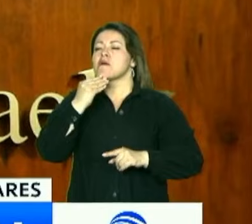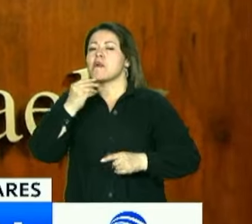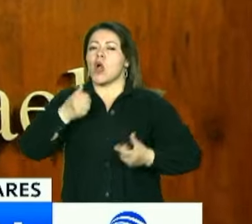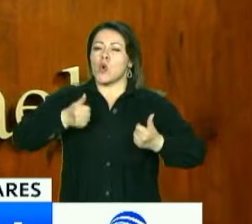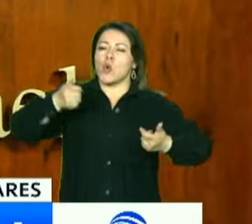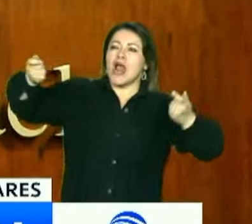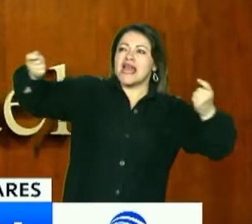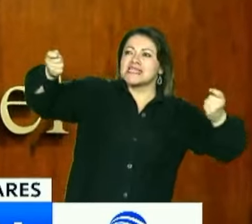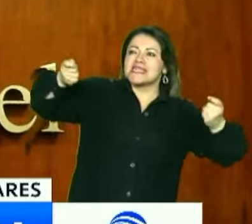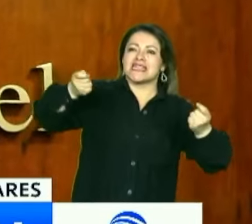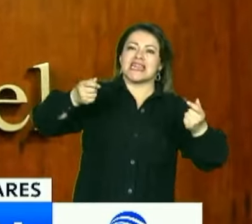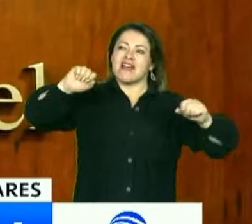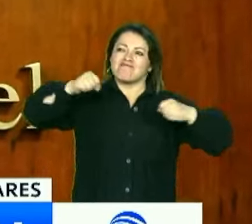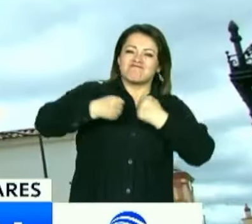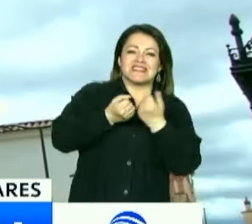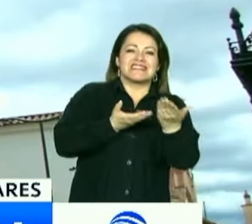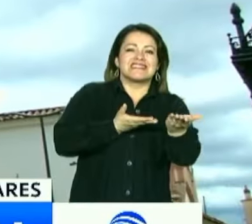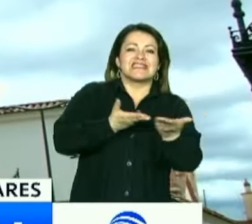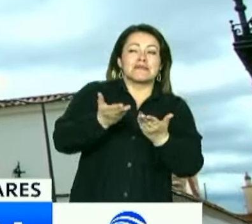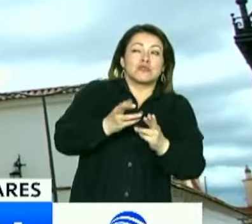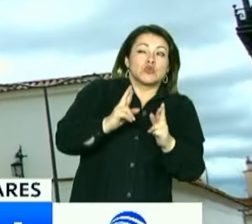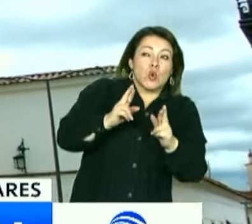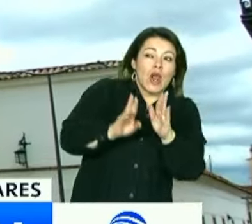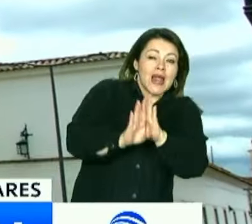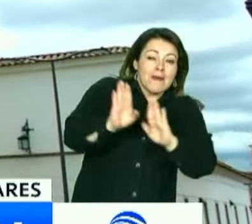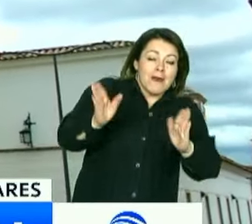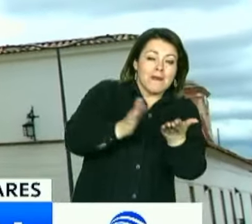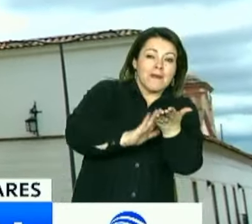para seguir prestando los servicios consulares a sus ciudadanos en Colombia.